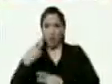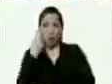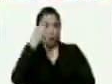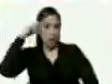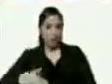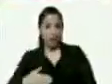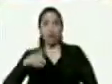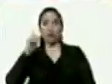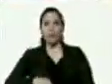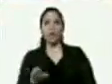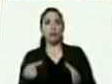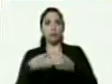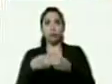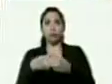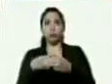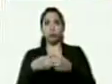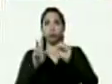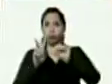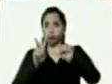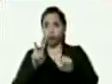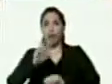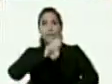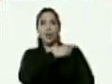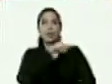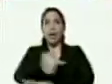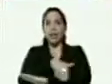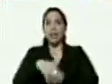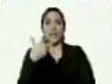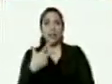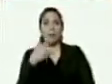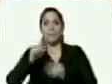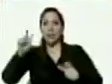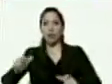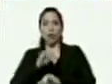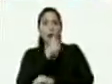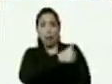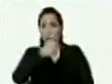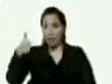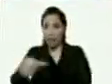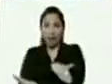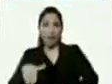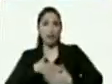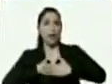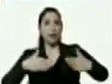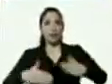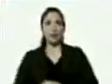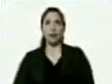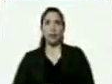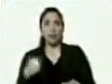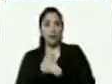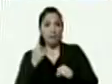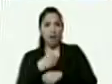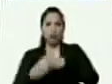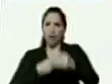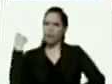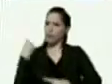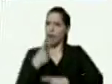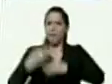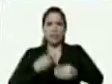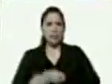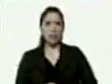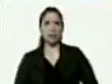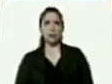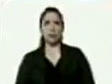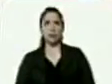más un brigadista somos Venezuela más un jefe de calle es decir 3 personas por cada calle para garantizar que el trabajo se haga como debe de serse